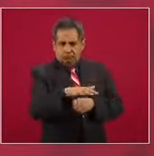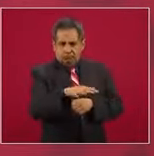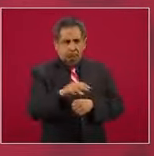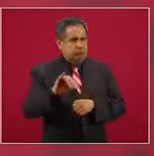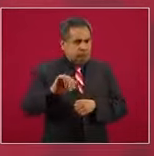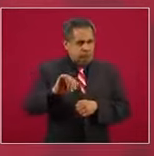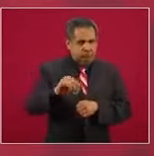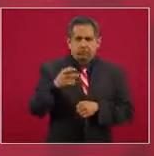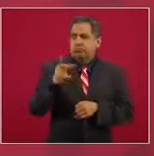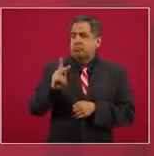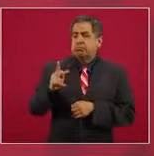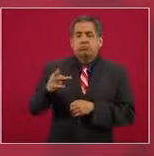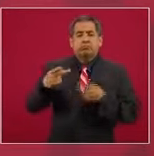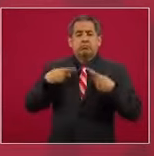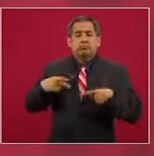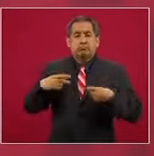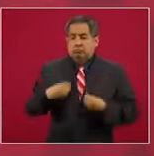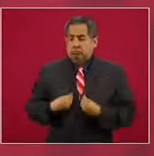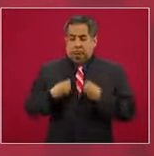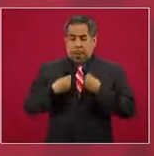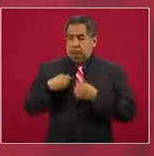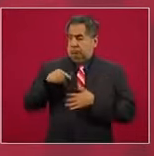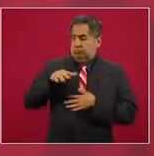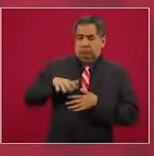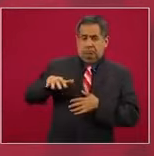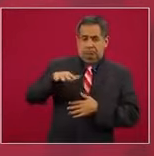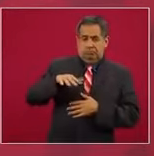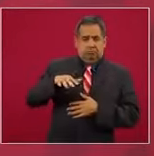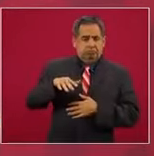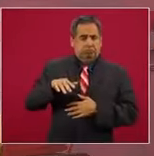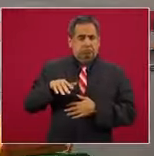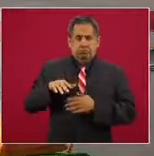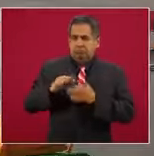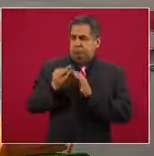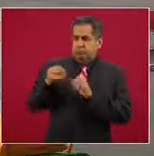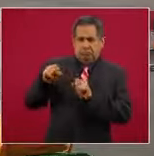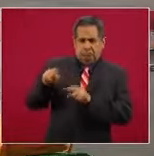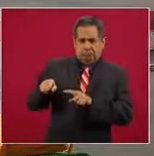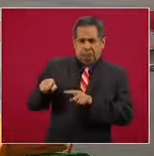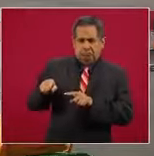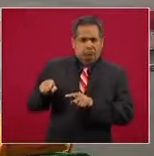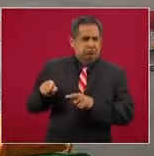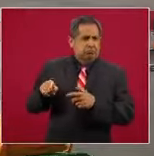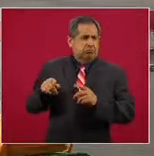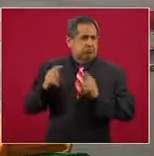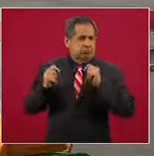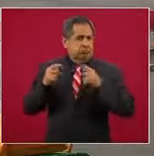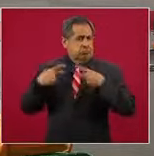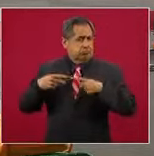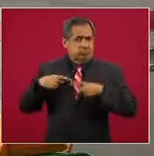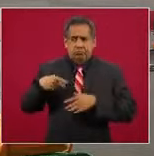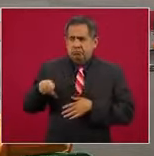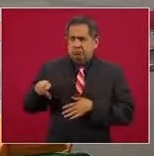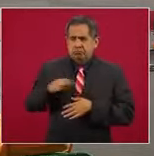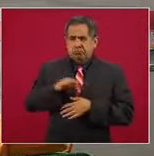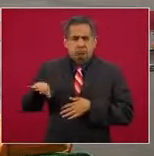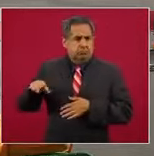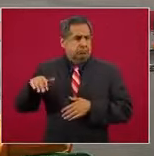que vive en las ciudades de playa, en las ciudades turísticas, pueda